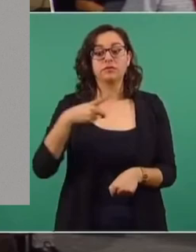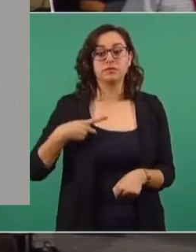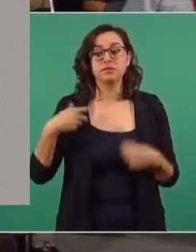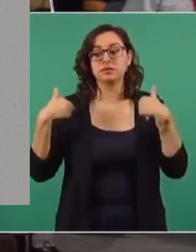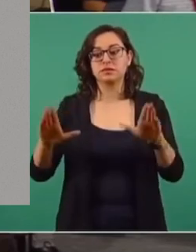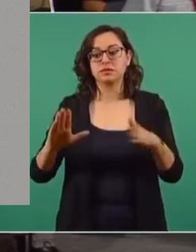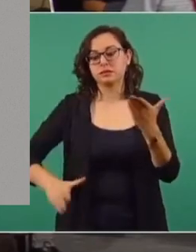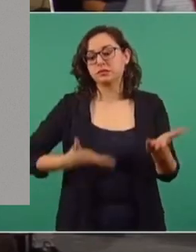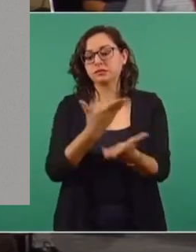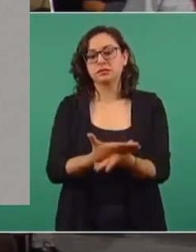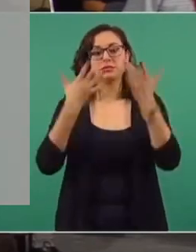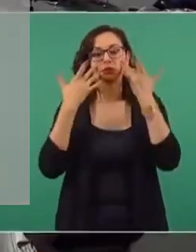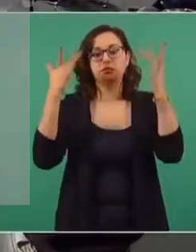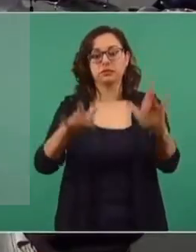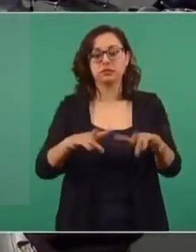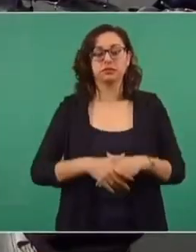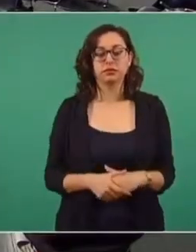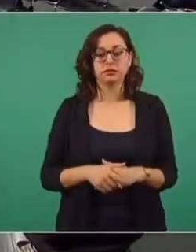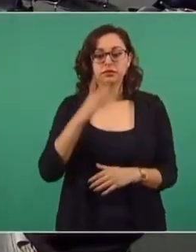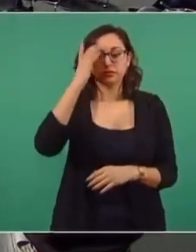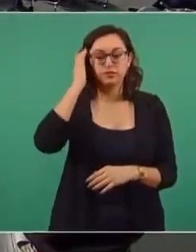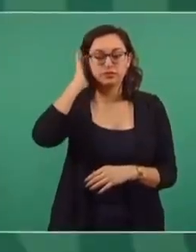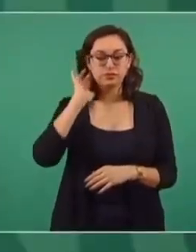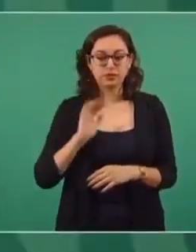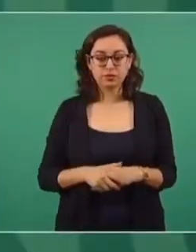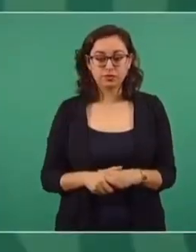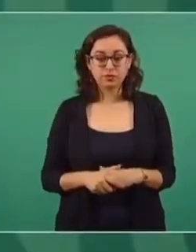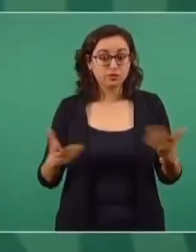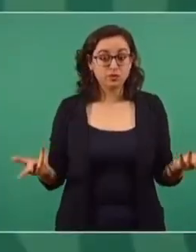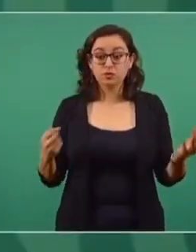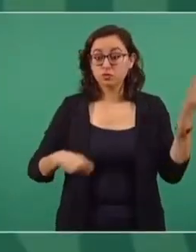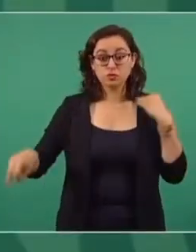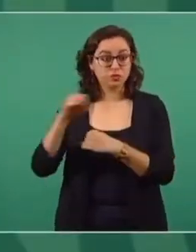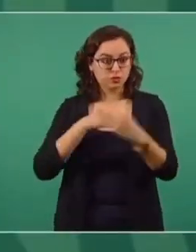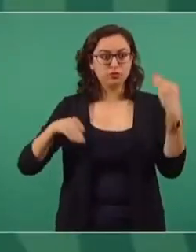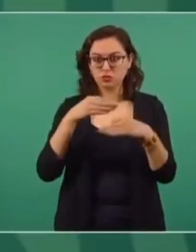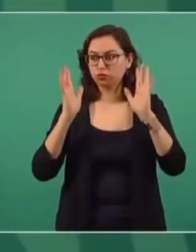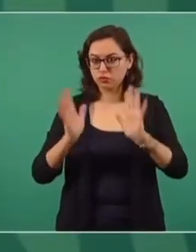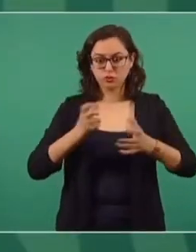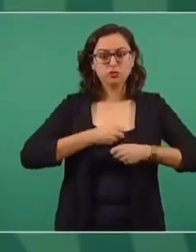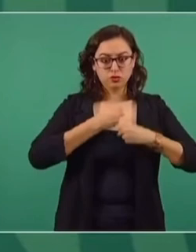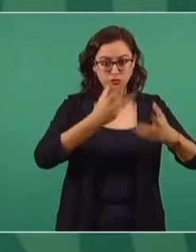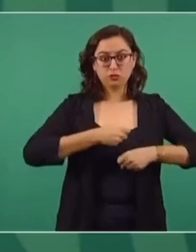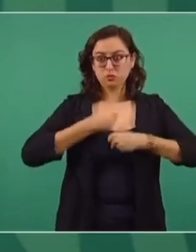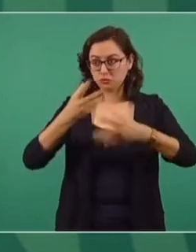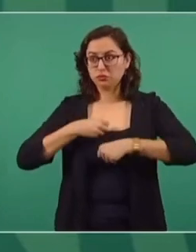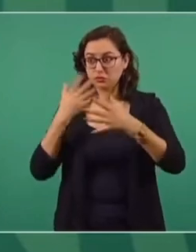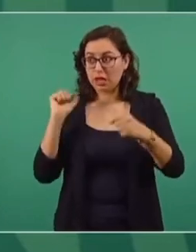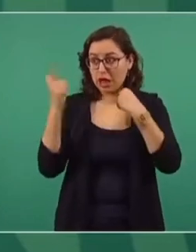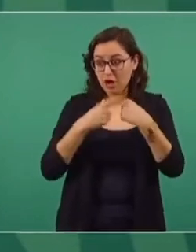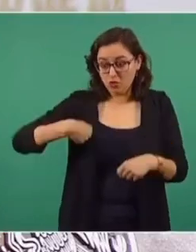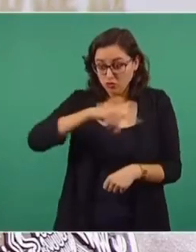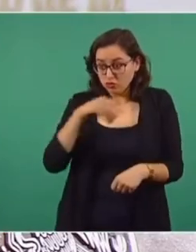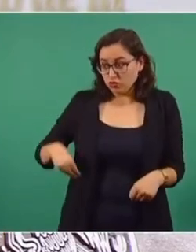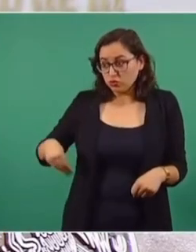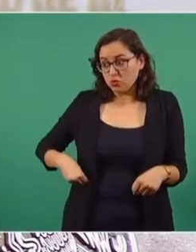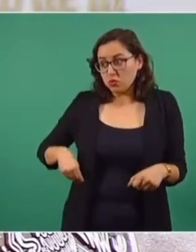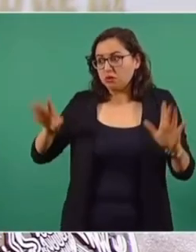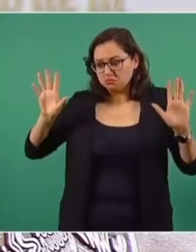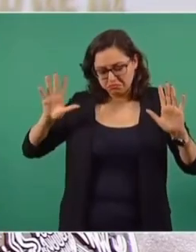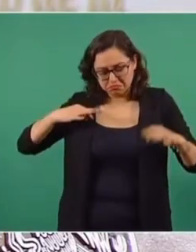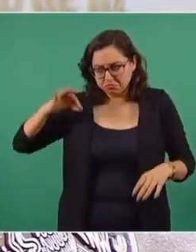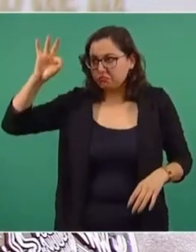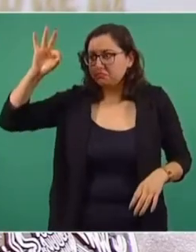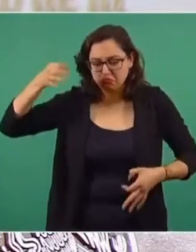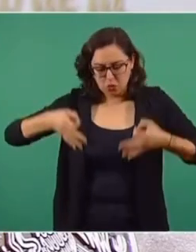decir, bueno, mientras suceda el dictamen yo pongo mi renuncia. Todos han expresado, hasta los de más alto nivel, que están a disposición de las